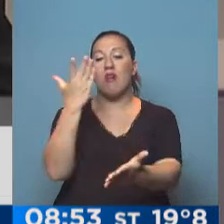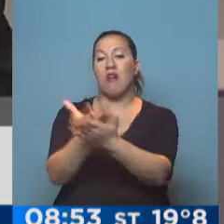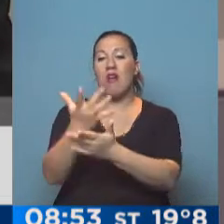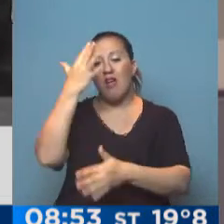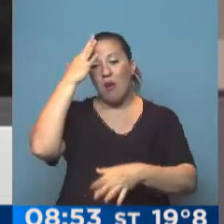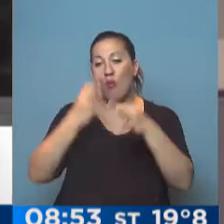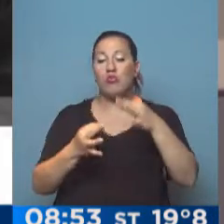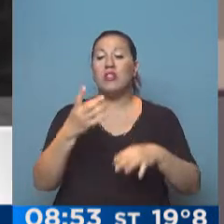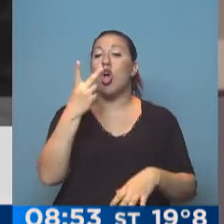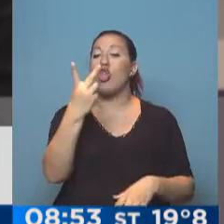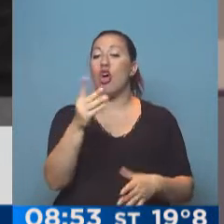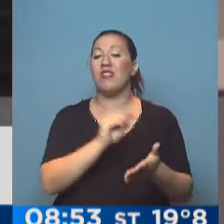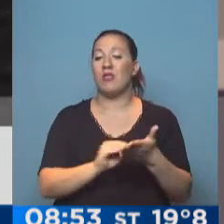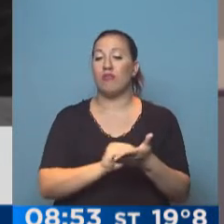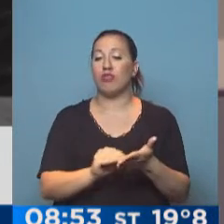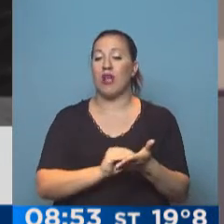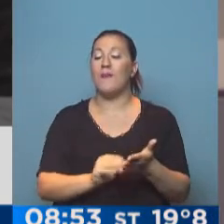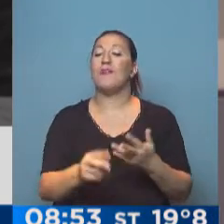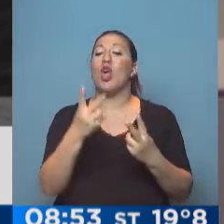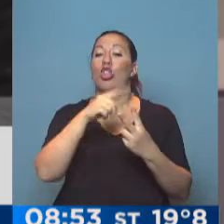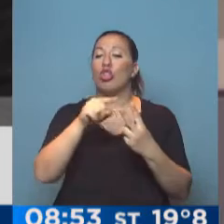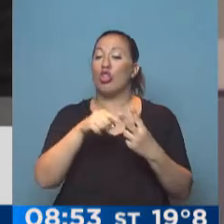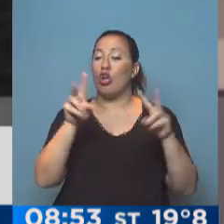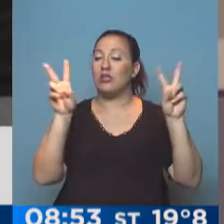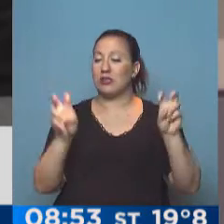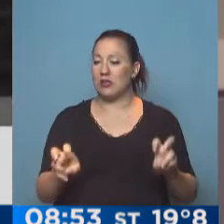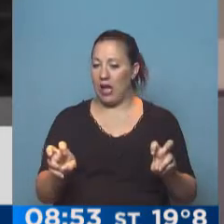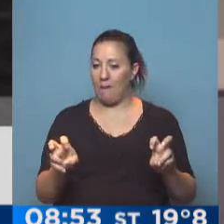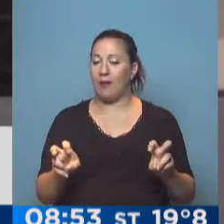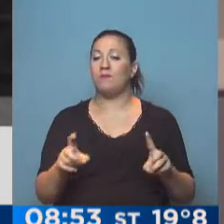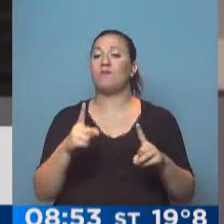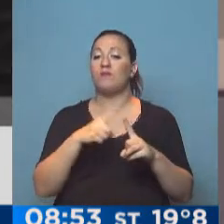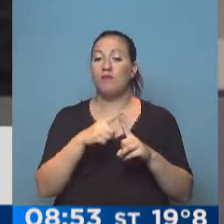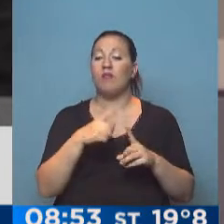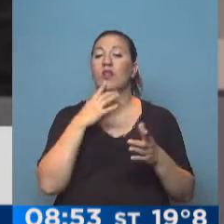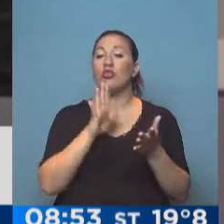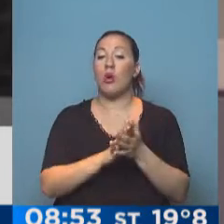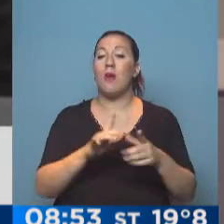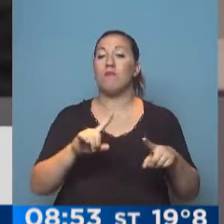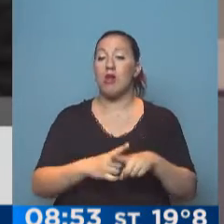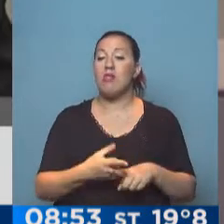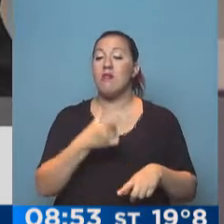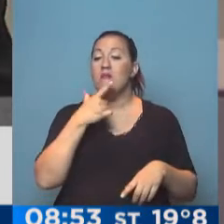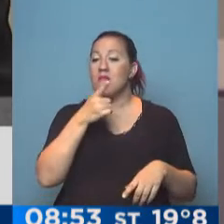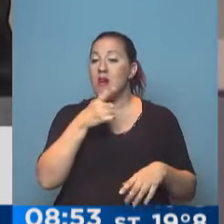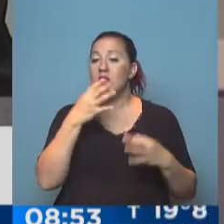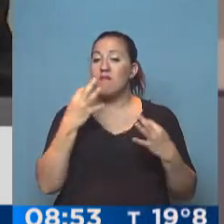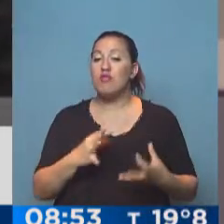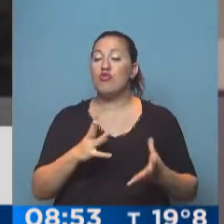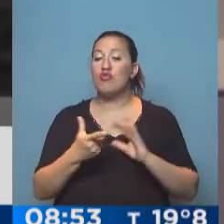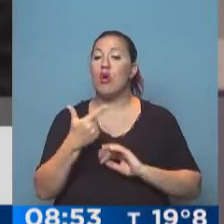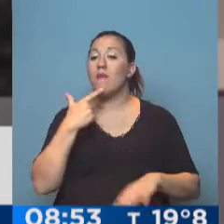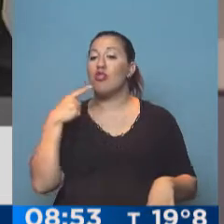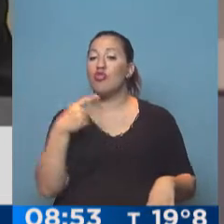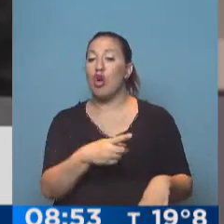diputados. Hay un tema, hay dos temas acá que son serios. Uno, la cuestión política. Evidentemente es un ataque sobre Alejandro Banoli